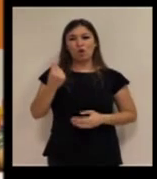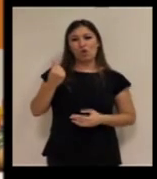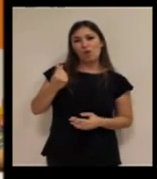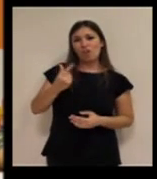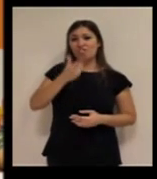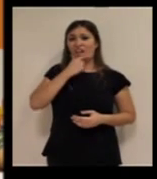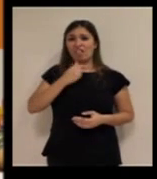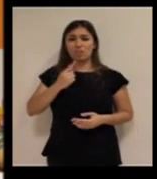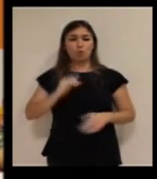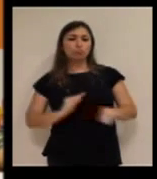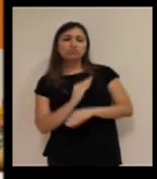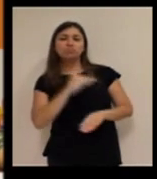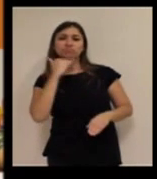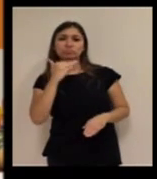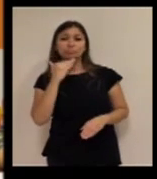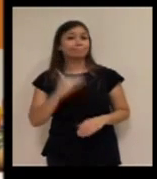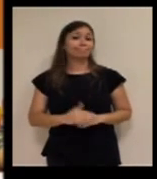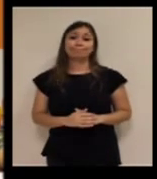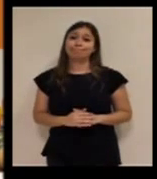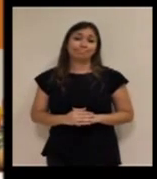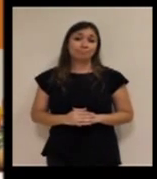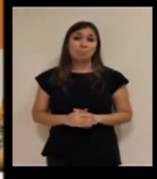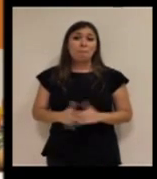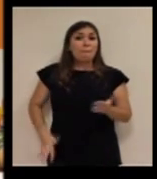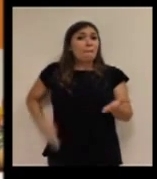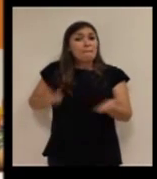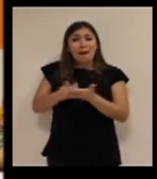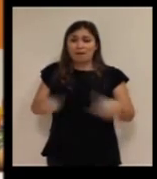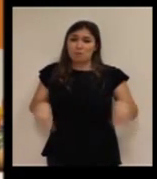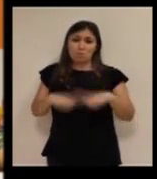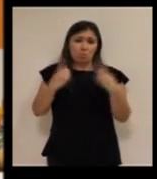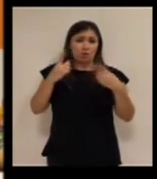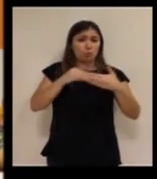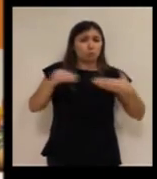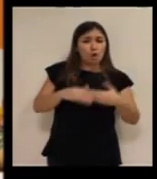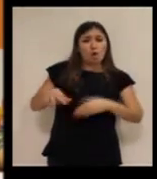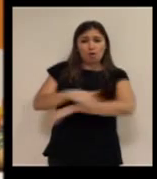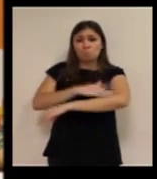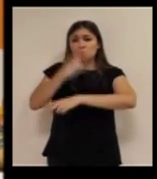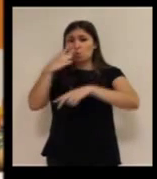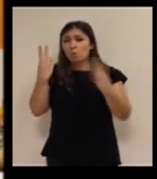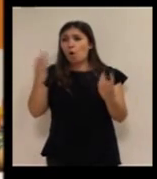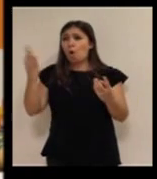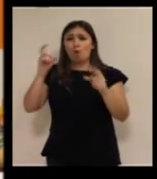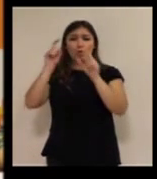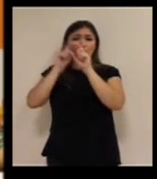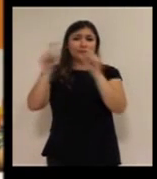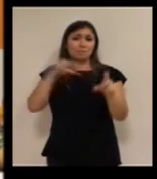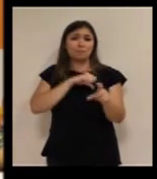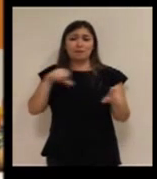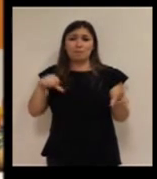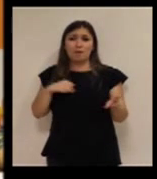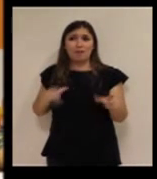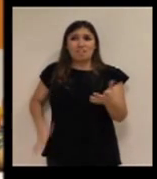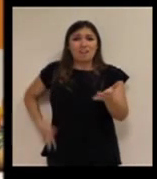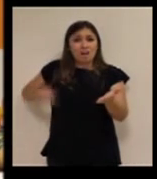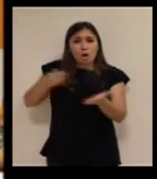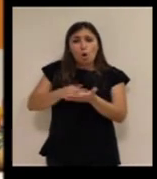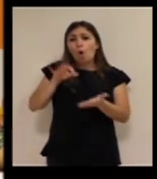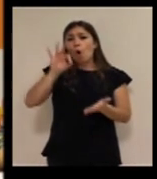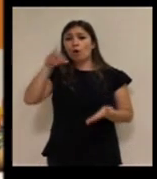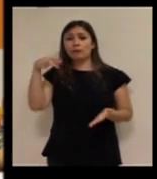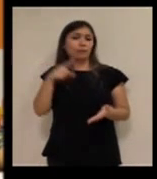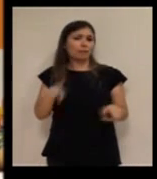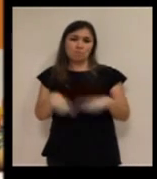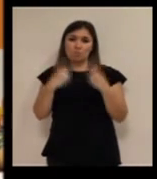solución fácilmente financiable, independientemente de quién la pague, si el usuario, la administración, una entidad privada, una ONG.